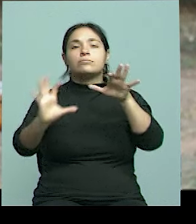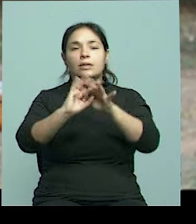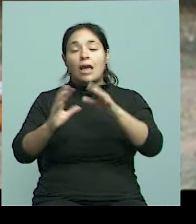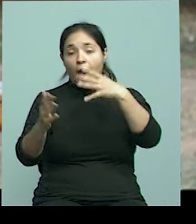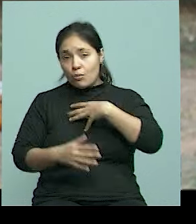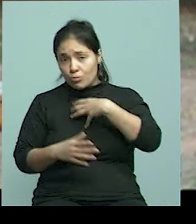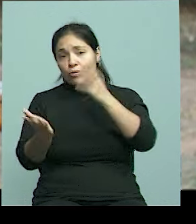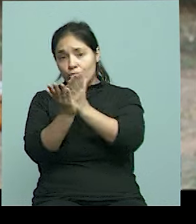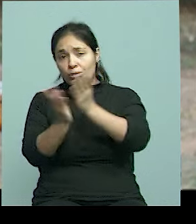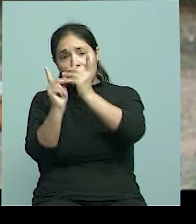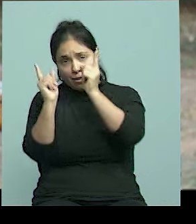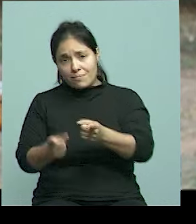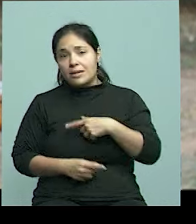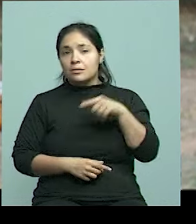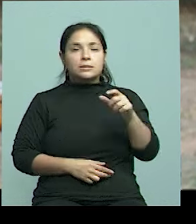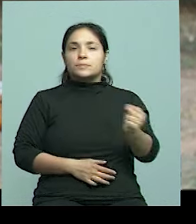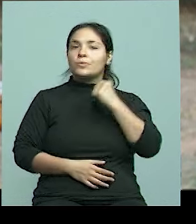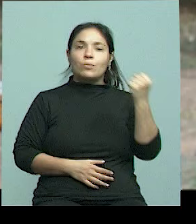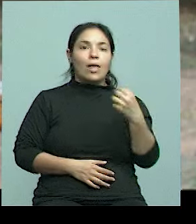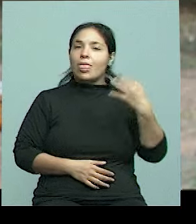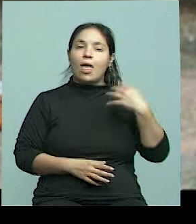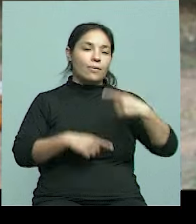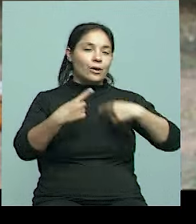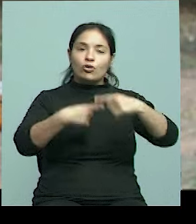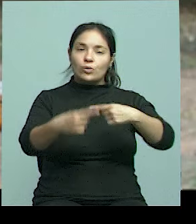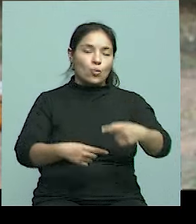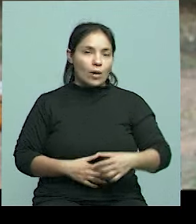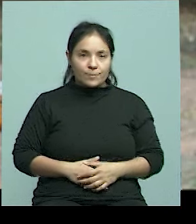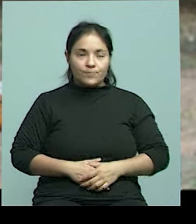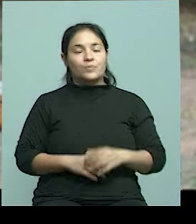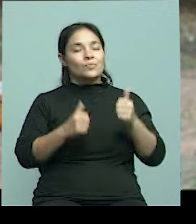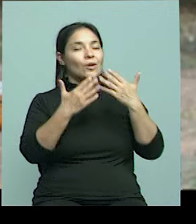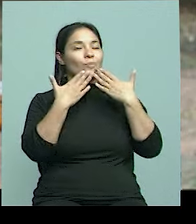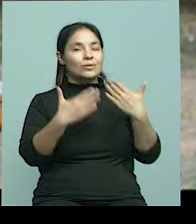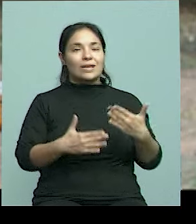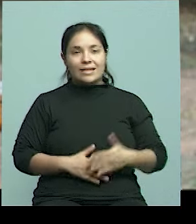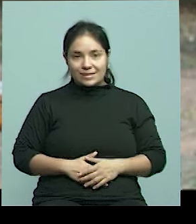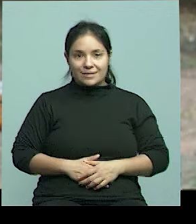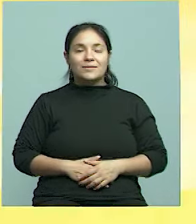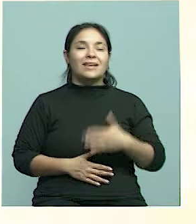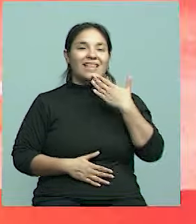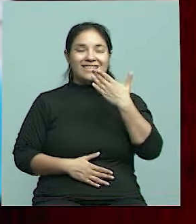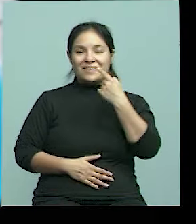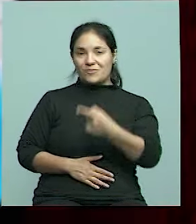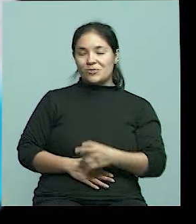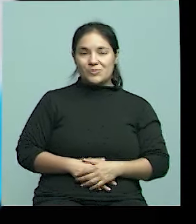bueno, es importante, y tiene que seguir. Bueno, muchas gracias. Gracias a vos.